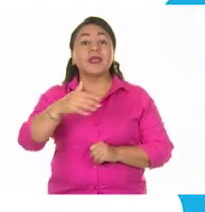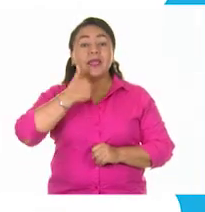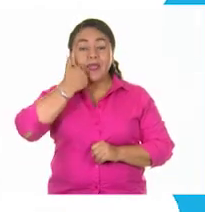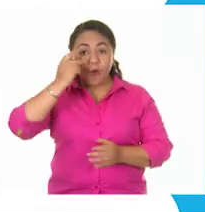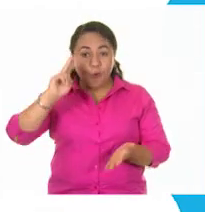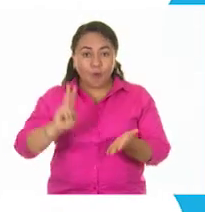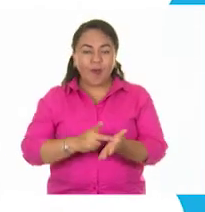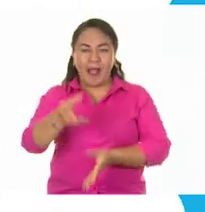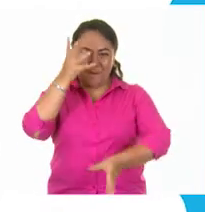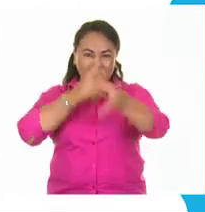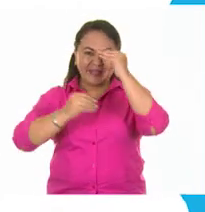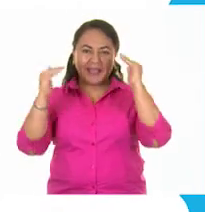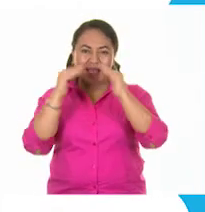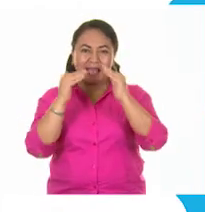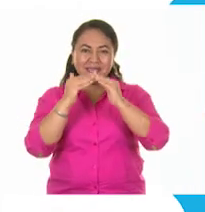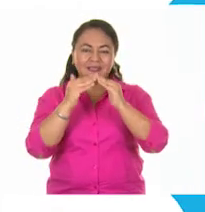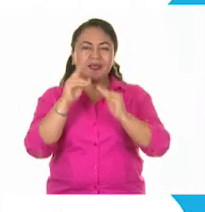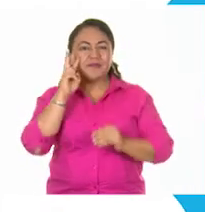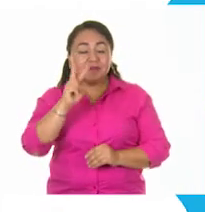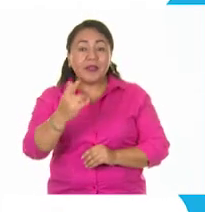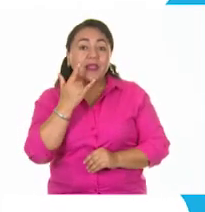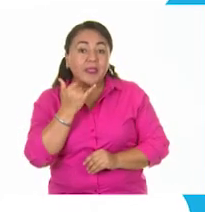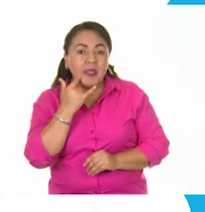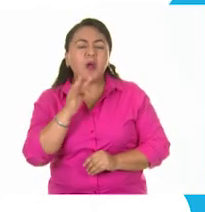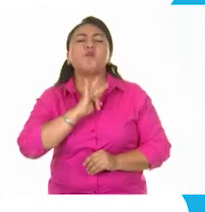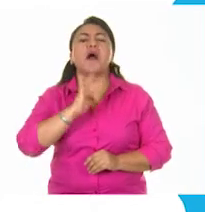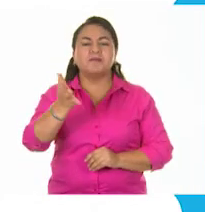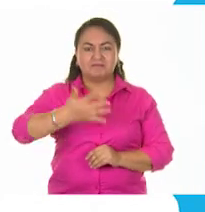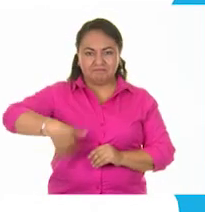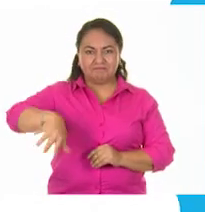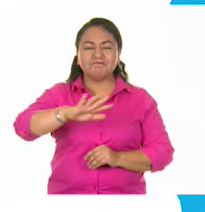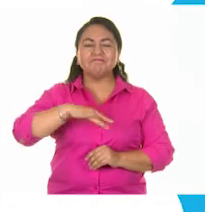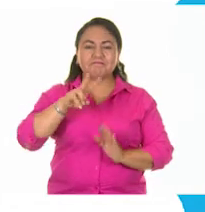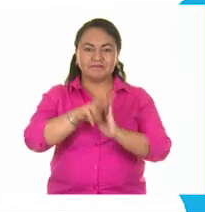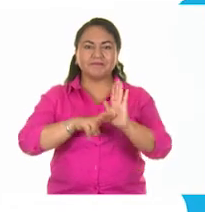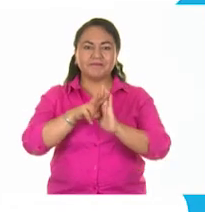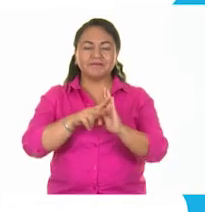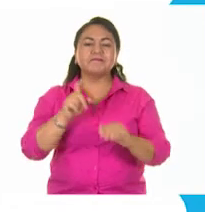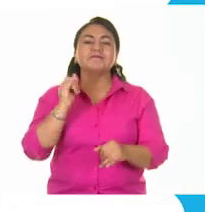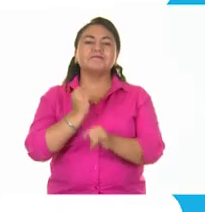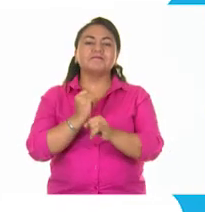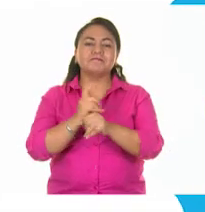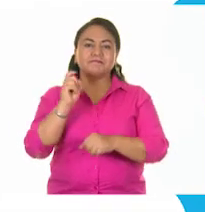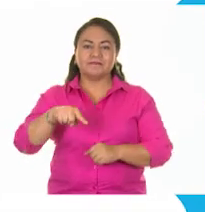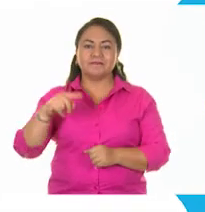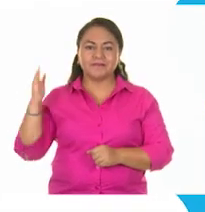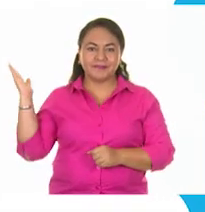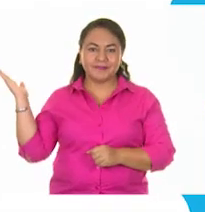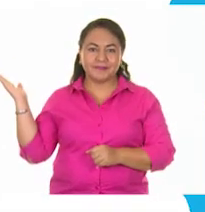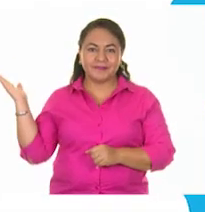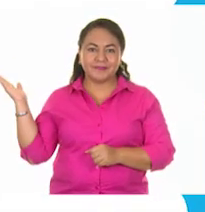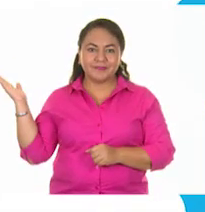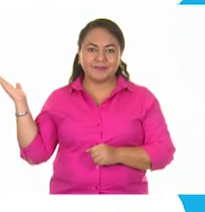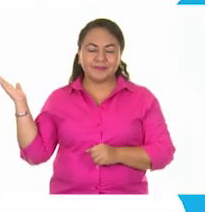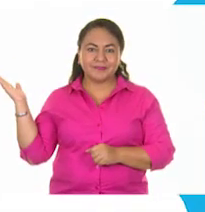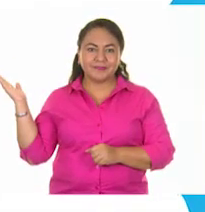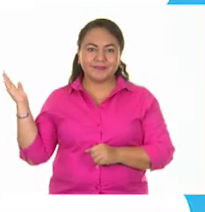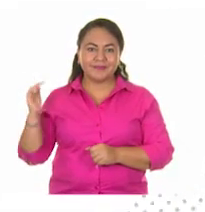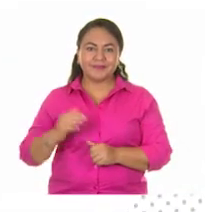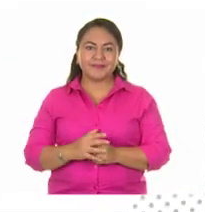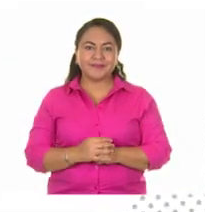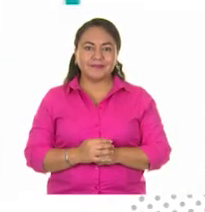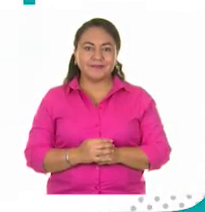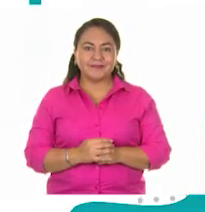volver a ver los programas de Aprende en Casa 3, los puedes encontrar en la siguiente liga, aprendeencasa.cep.gov